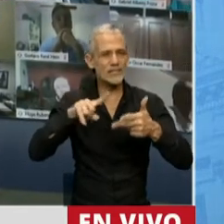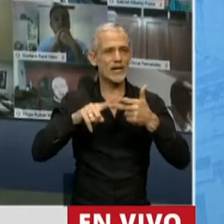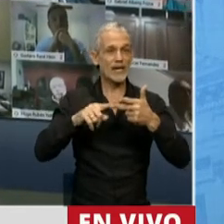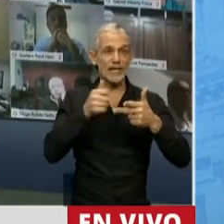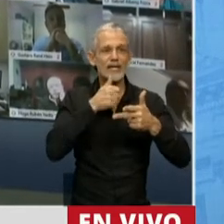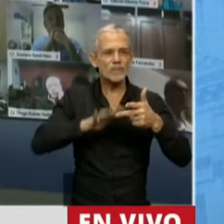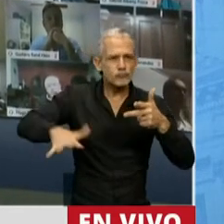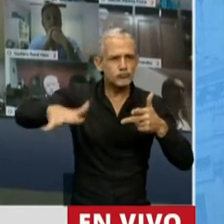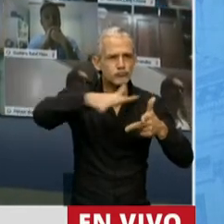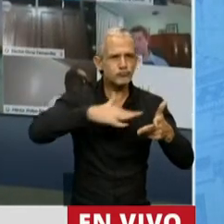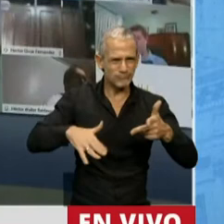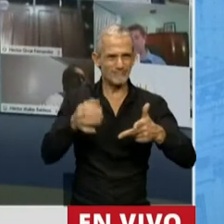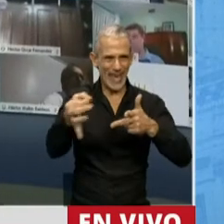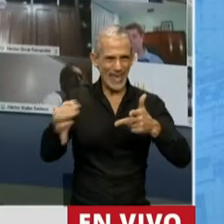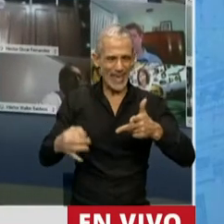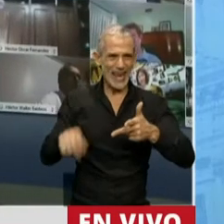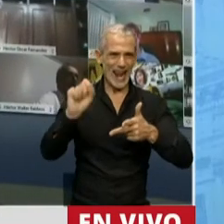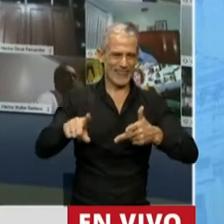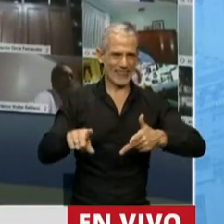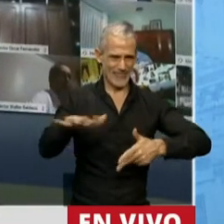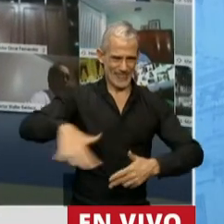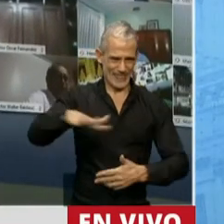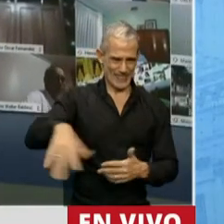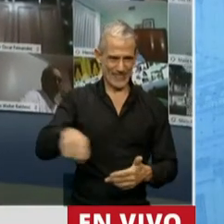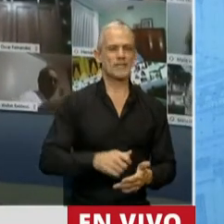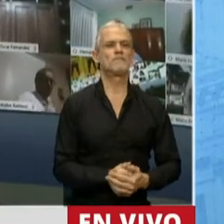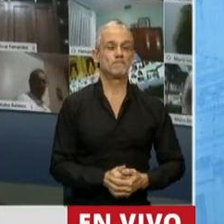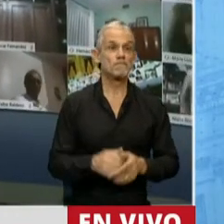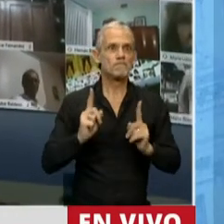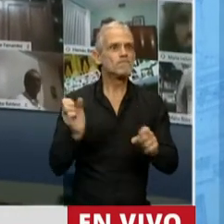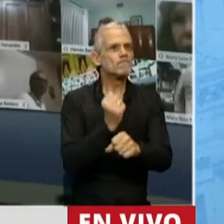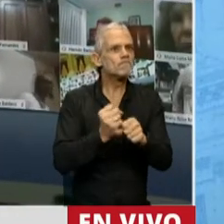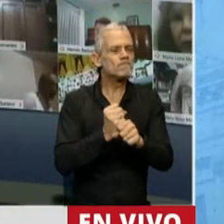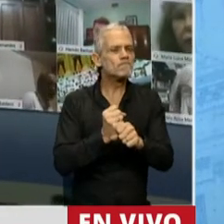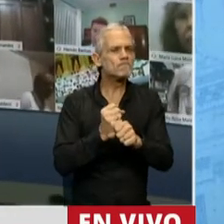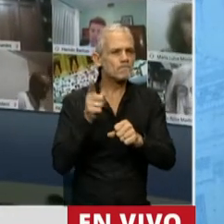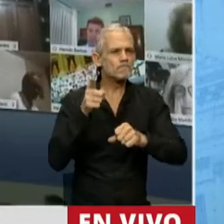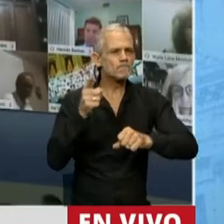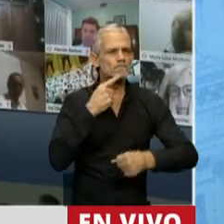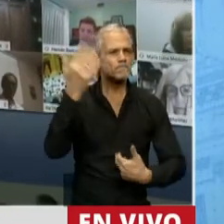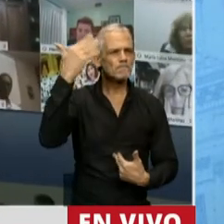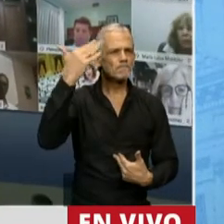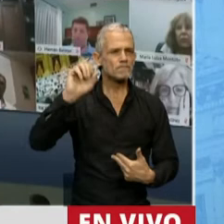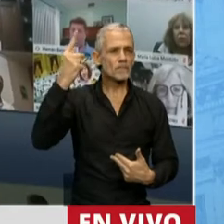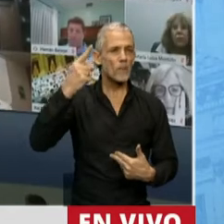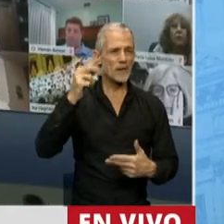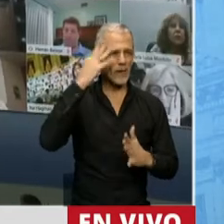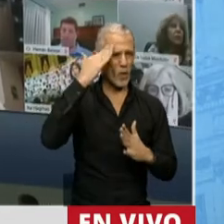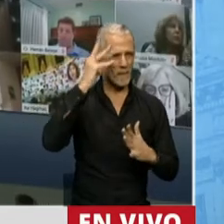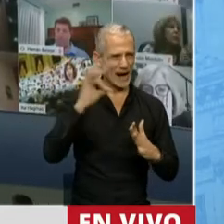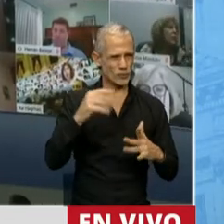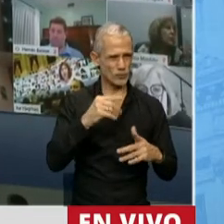los espacios marítimos e insulares correspondientes como lo ratificara en su discurso del primero de marzo.